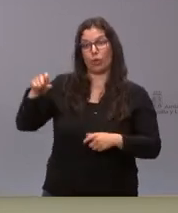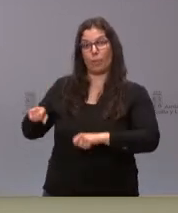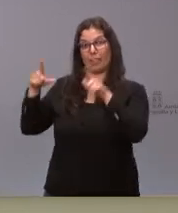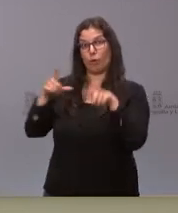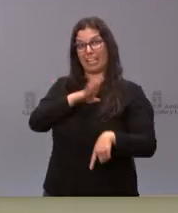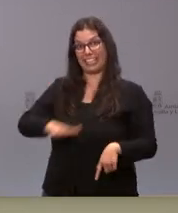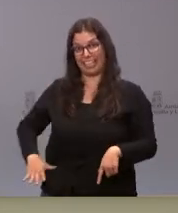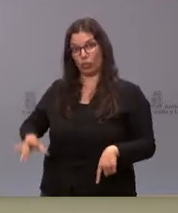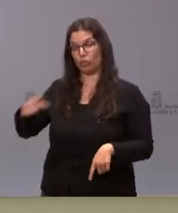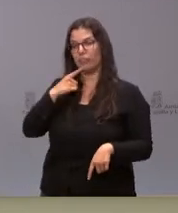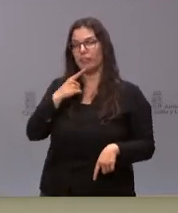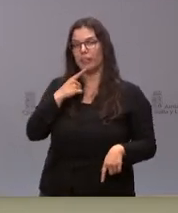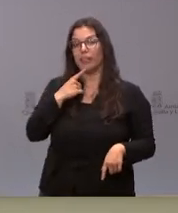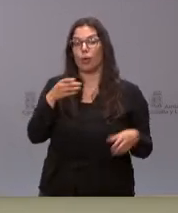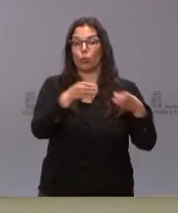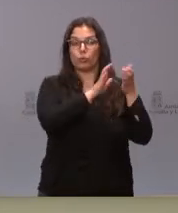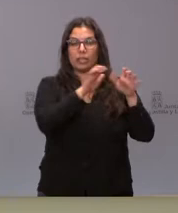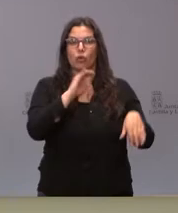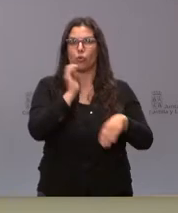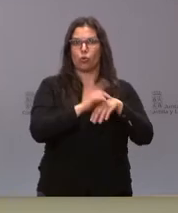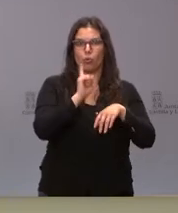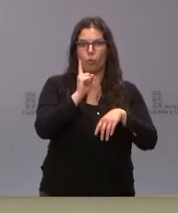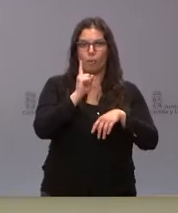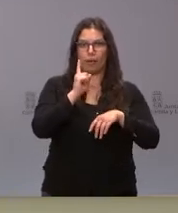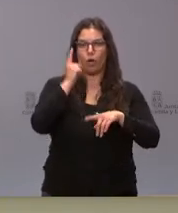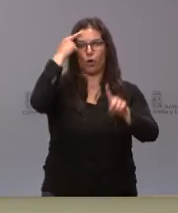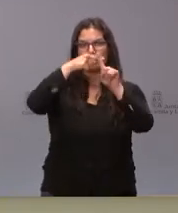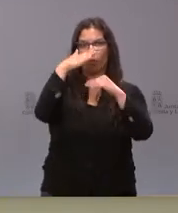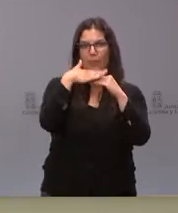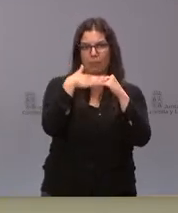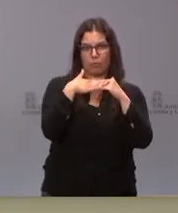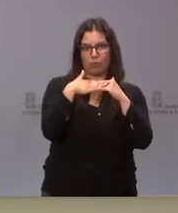que la junta no cumple con el mínimo objetivo de